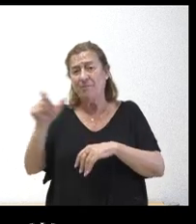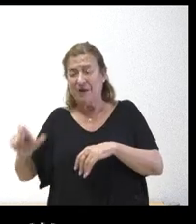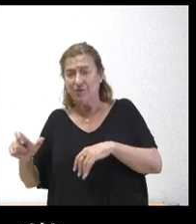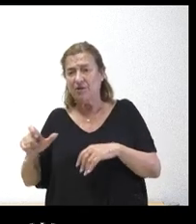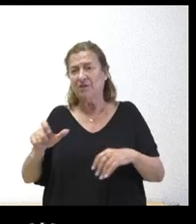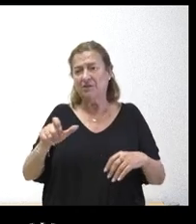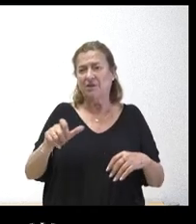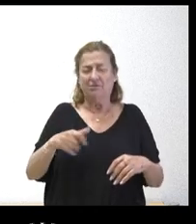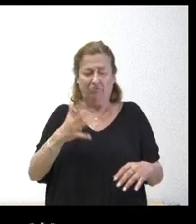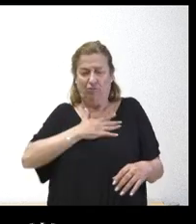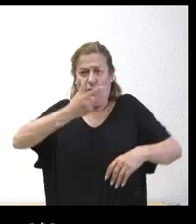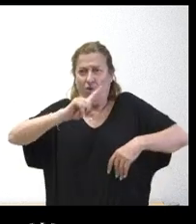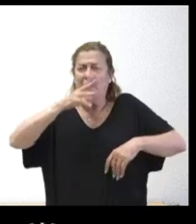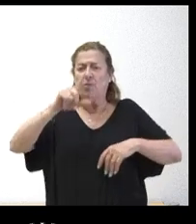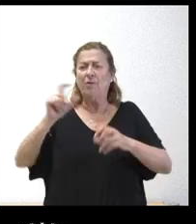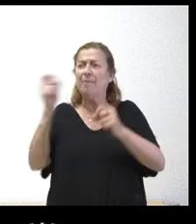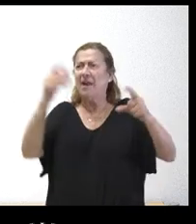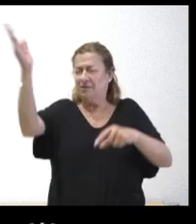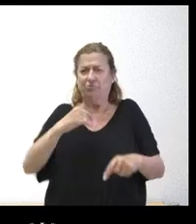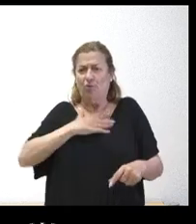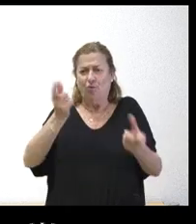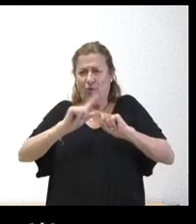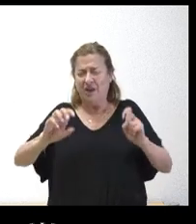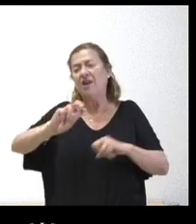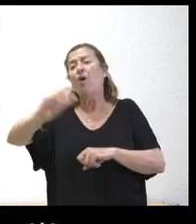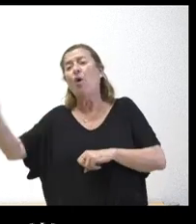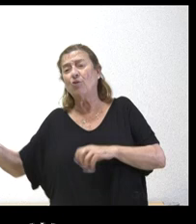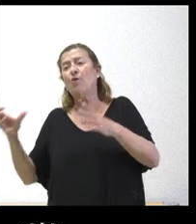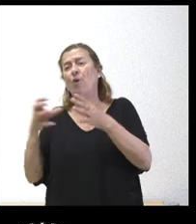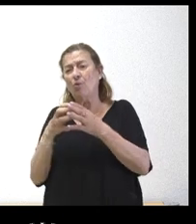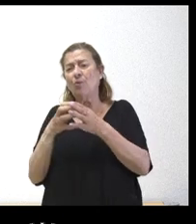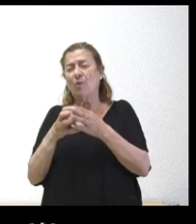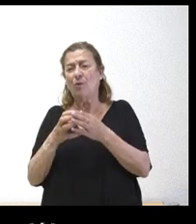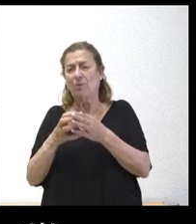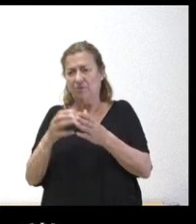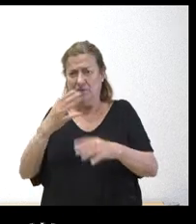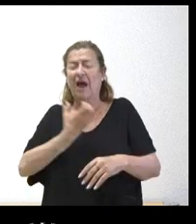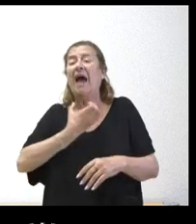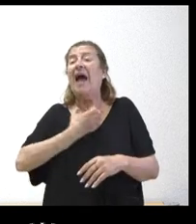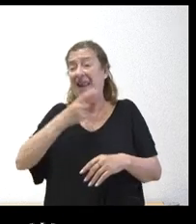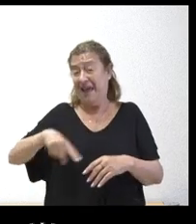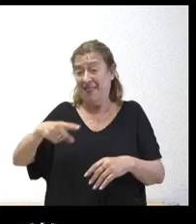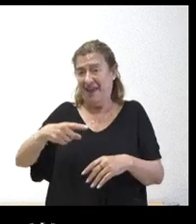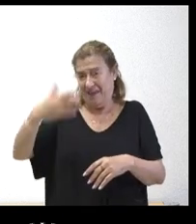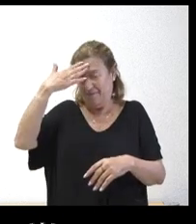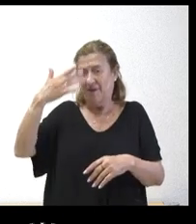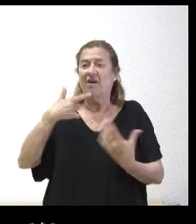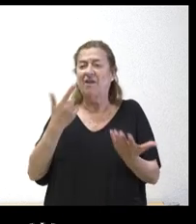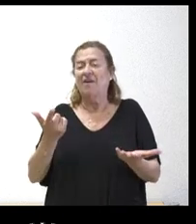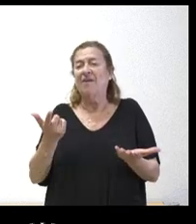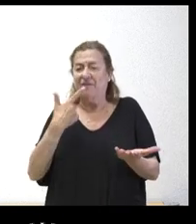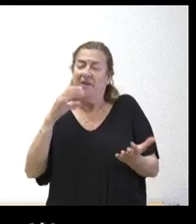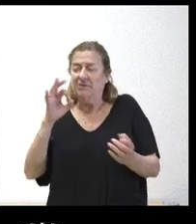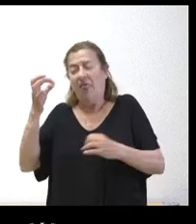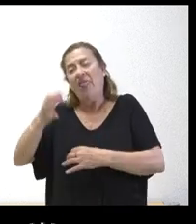mostrado muy beligerantes con la llegada de estas personas y otro encabezado por el alcalde que ha pedido que se les